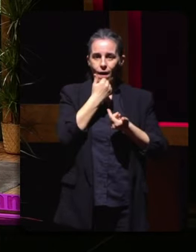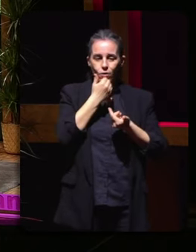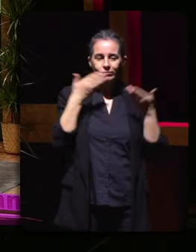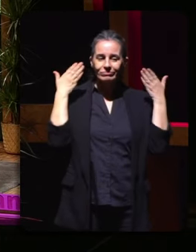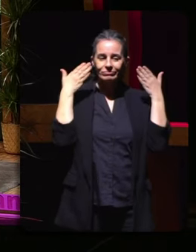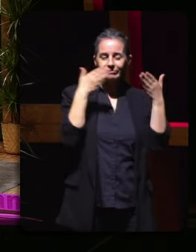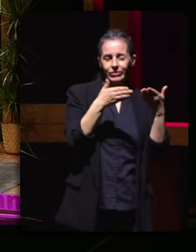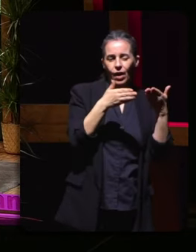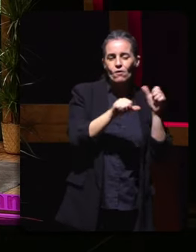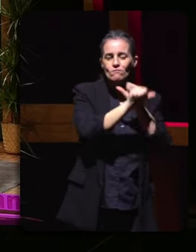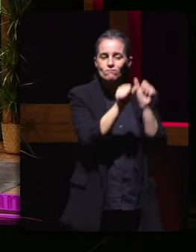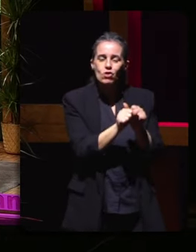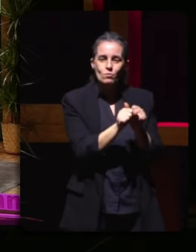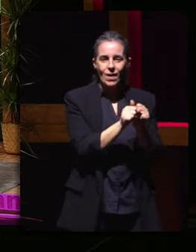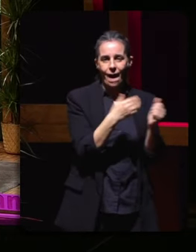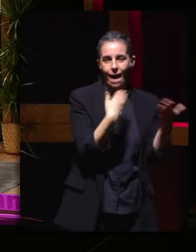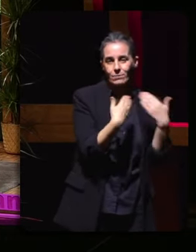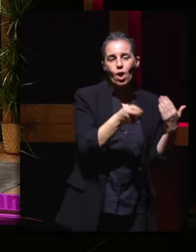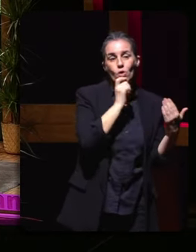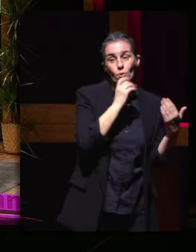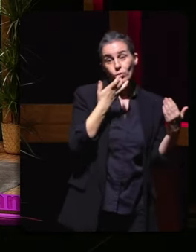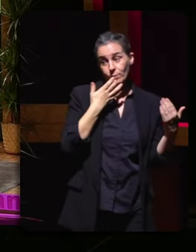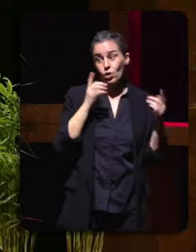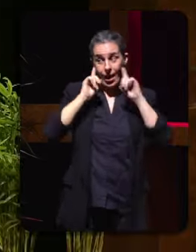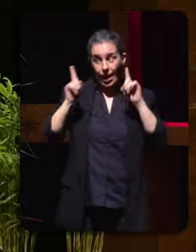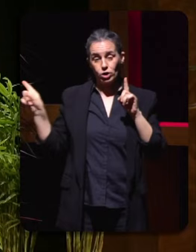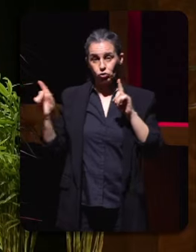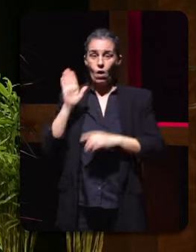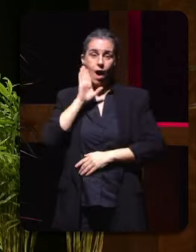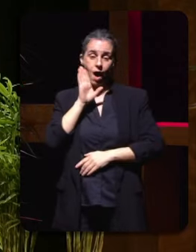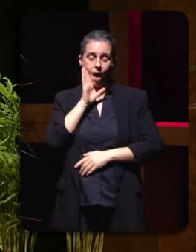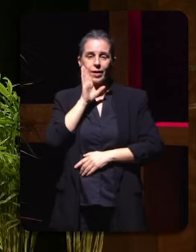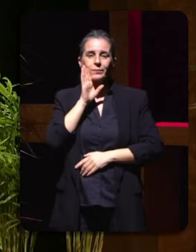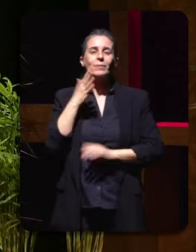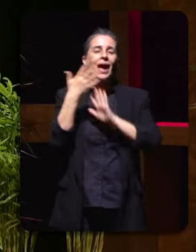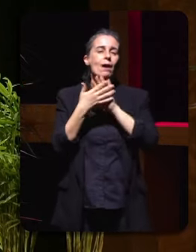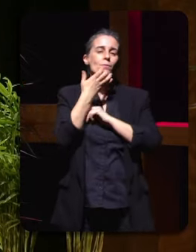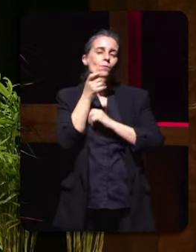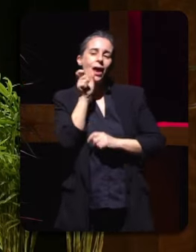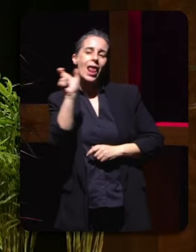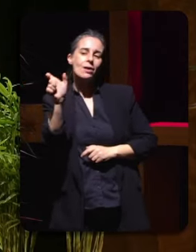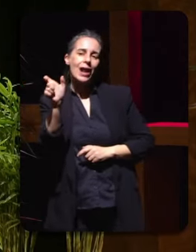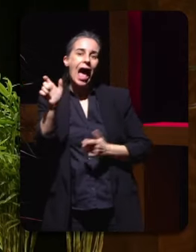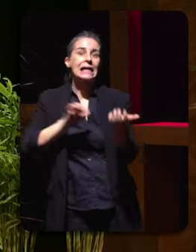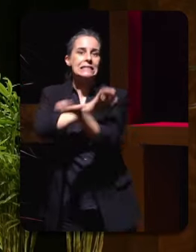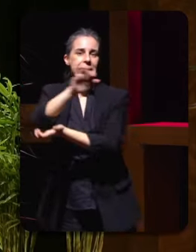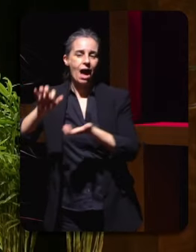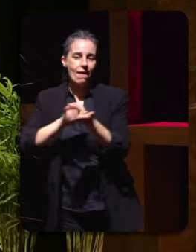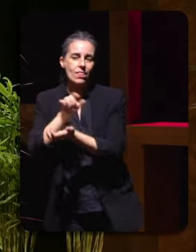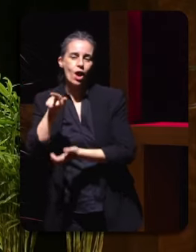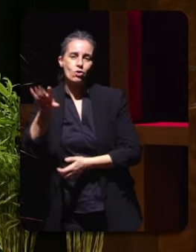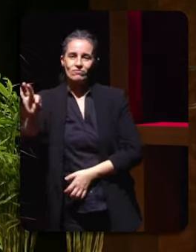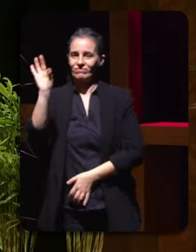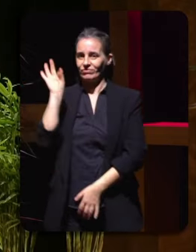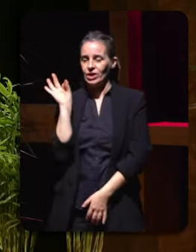caso, Julia Otero e Elena Gijón introducen algúnas palabras como, por exemplo, escándalo ou recordan que